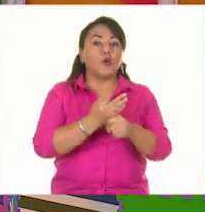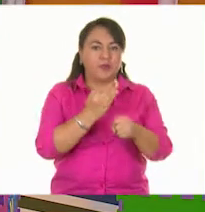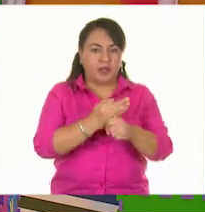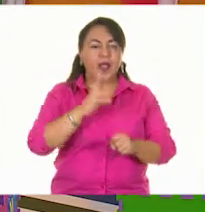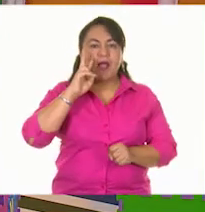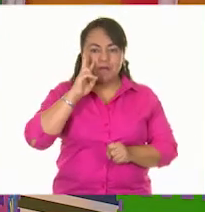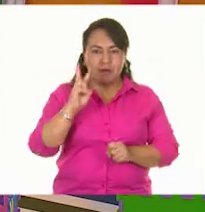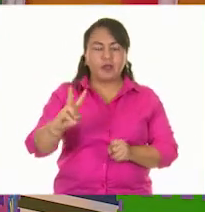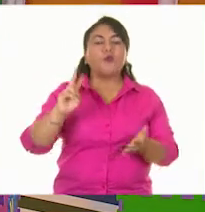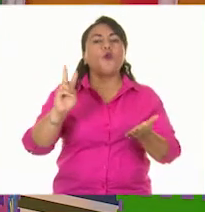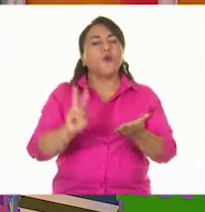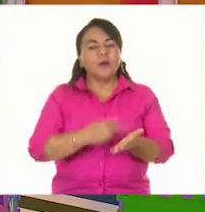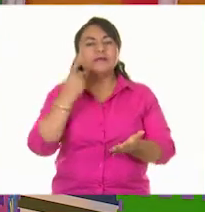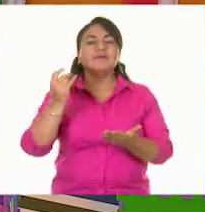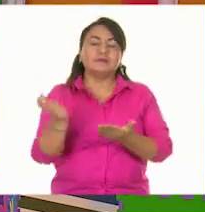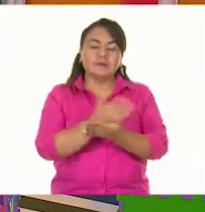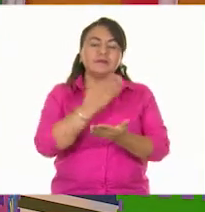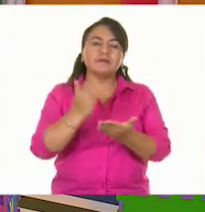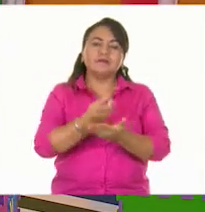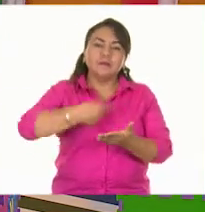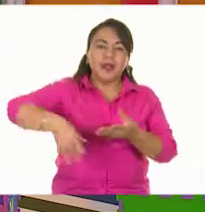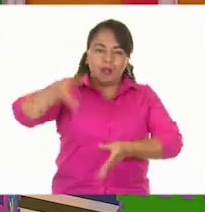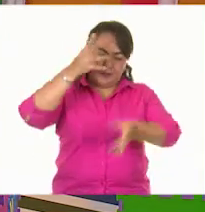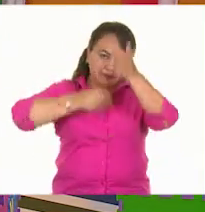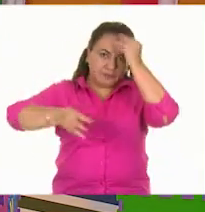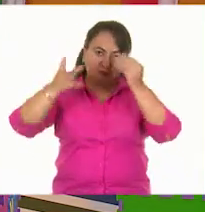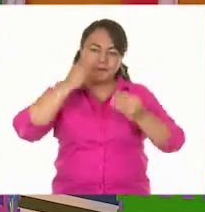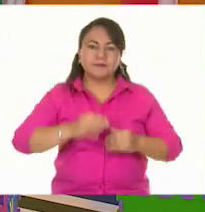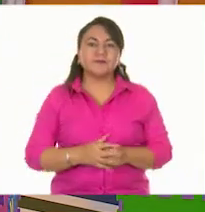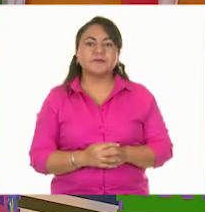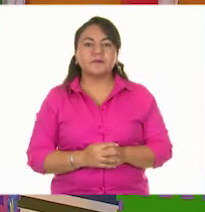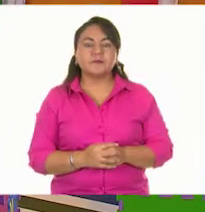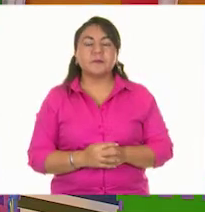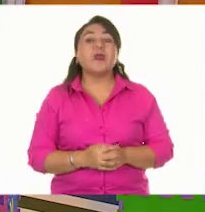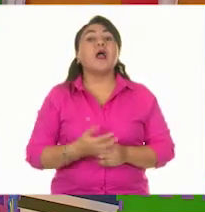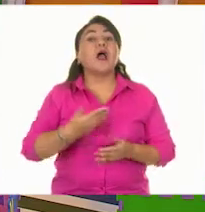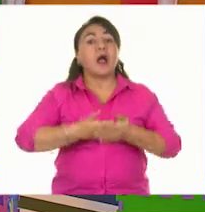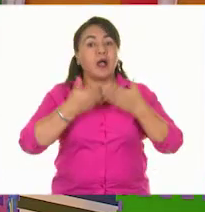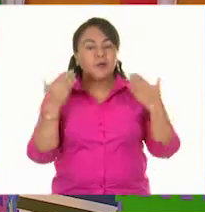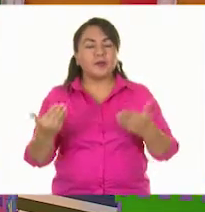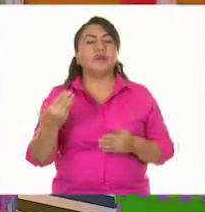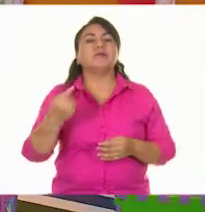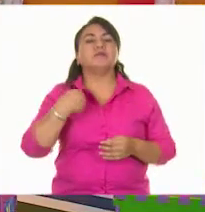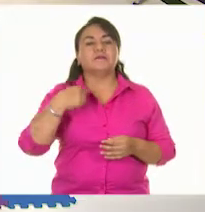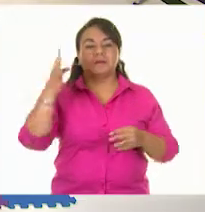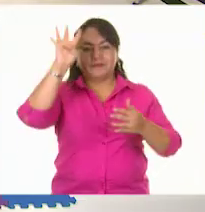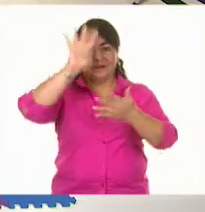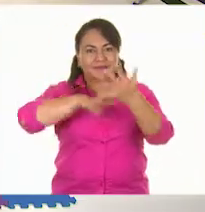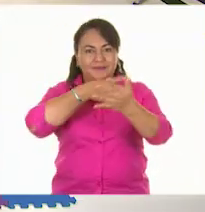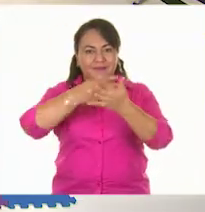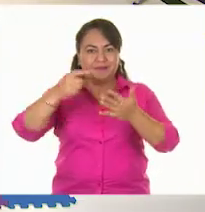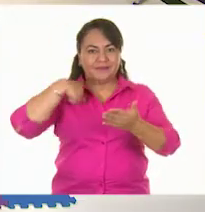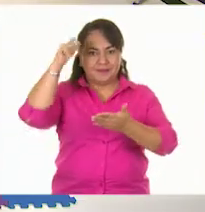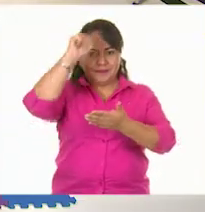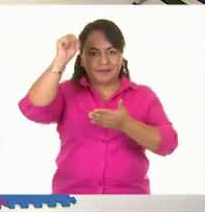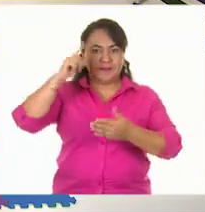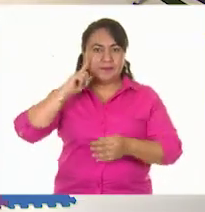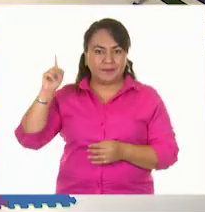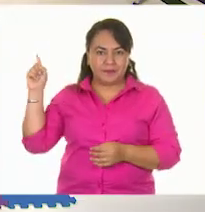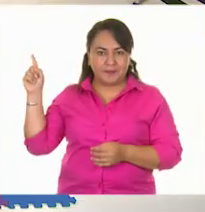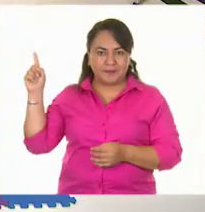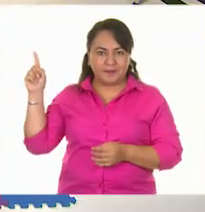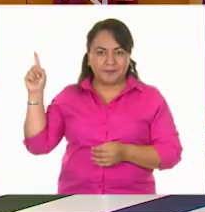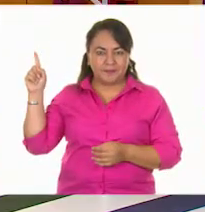hacer una recapitulación de todo lo que hemos aprendido hasta el día de hoy. Para eso, vamos a llenar este cuadro que yo tengo en el pizarro.